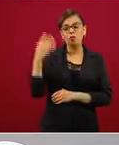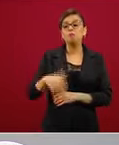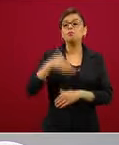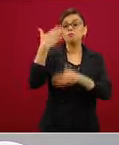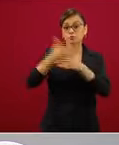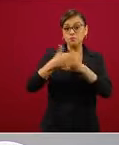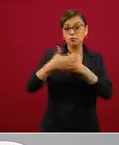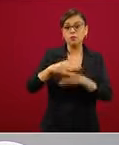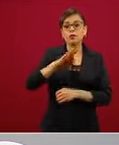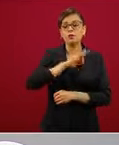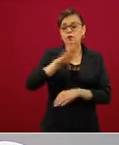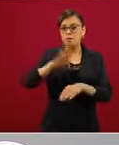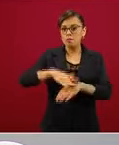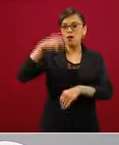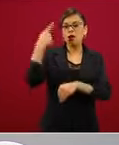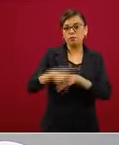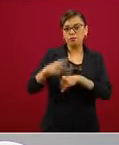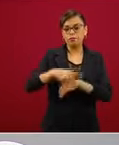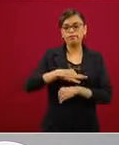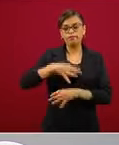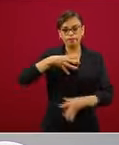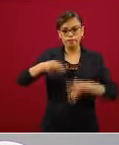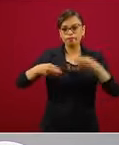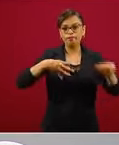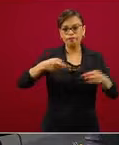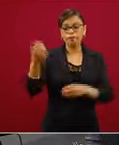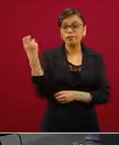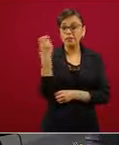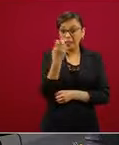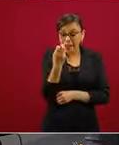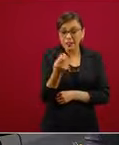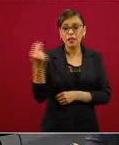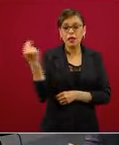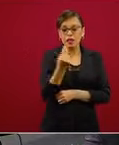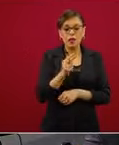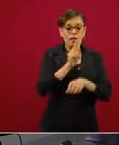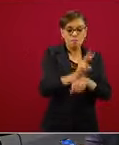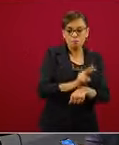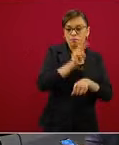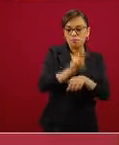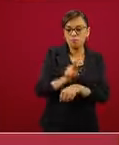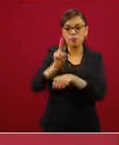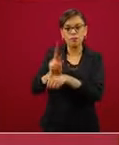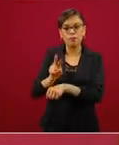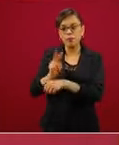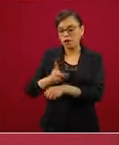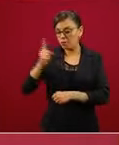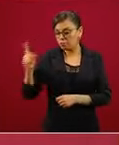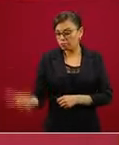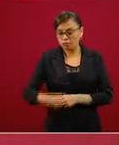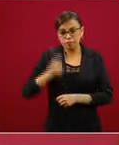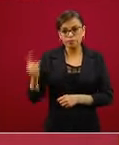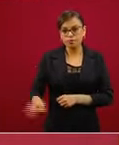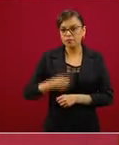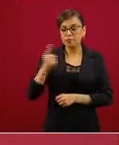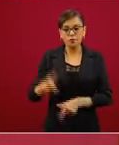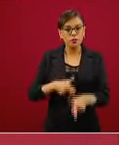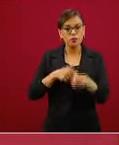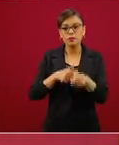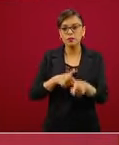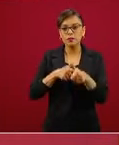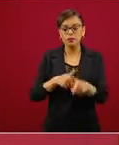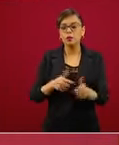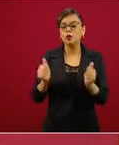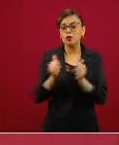nuevamente. De ahí la importancia de monitorearlo permanentemente y es algo que estaremos haciendo de la mano del gobierno federal.